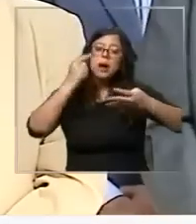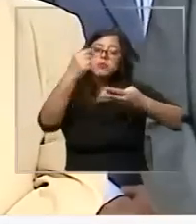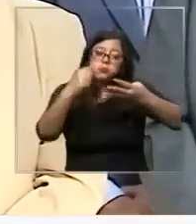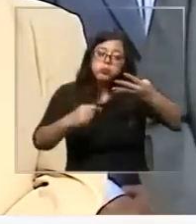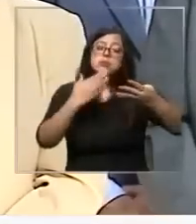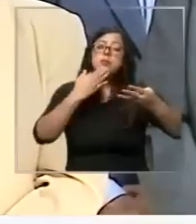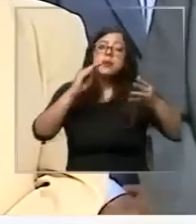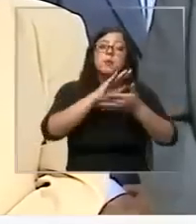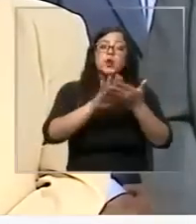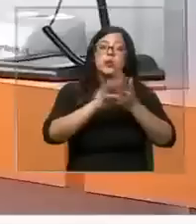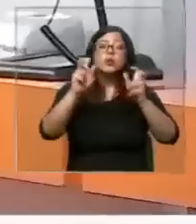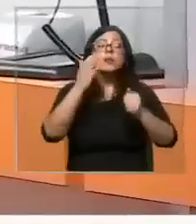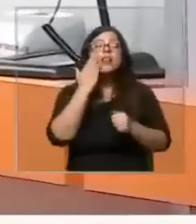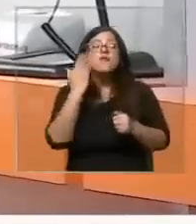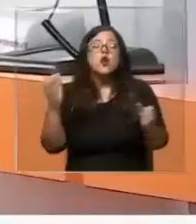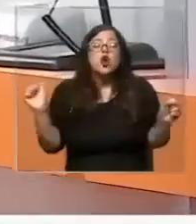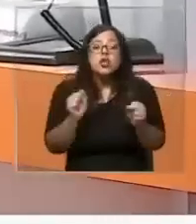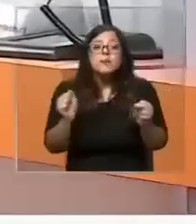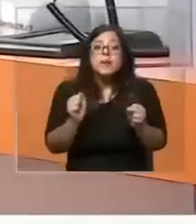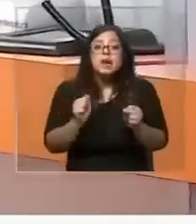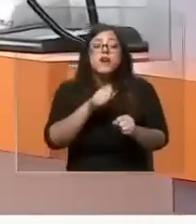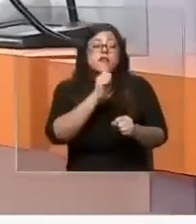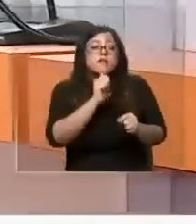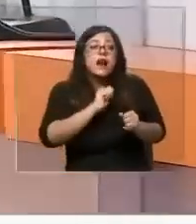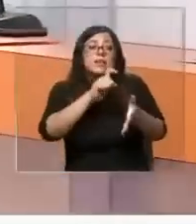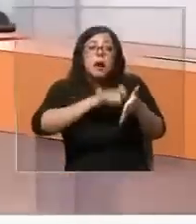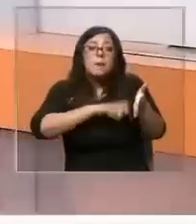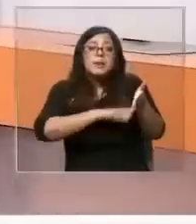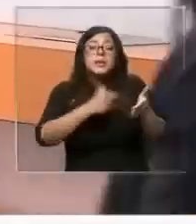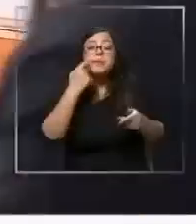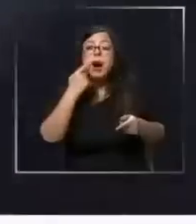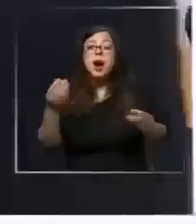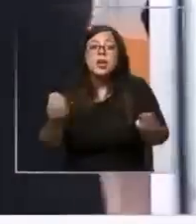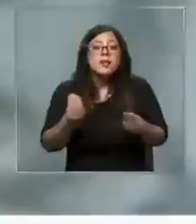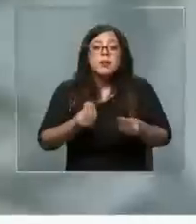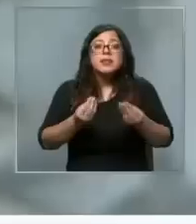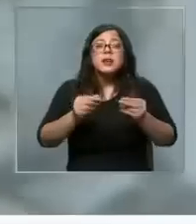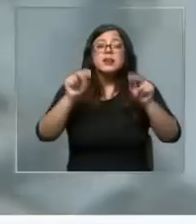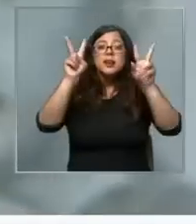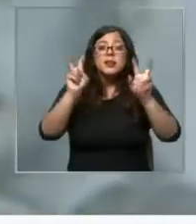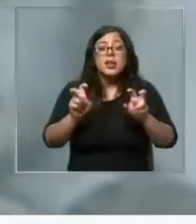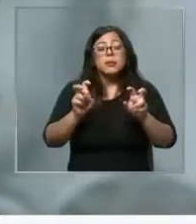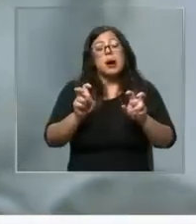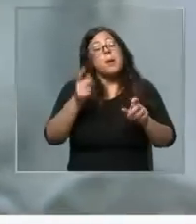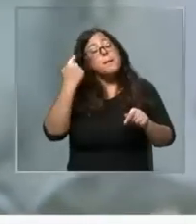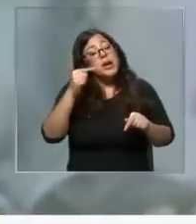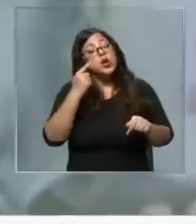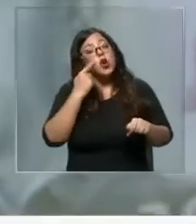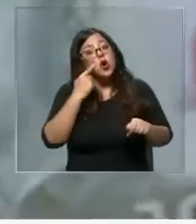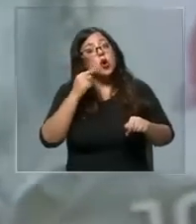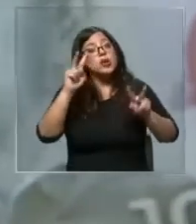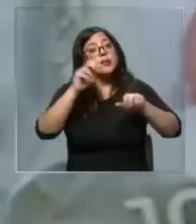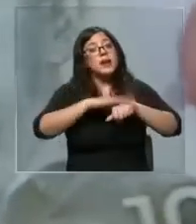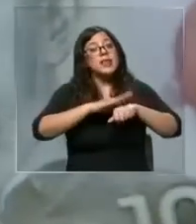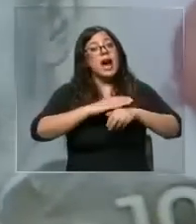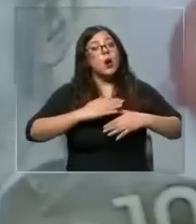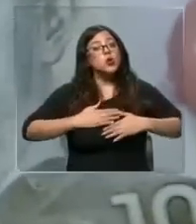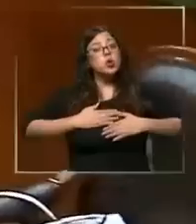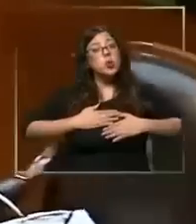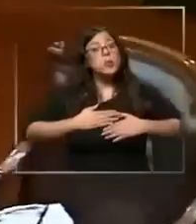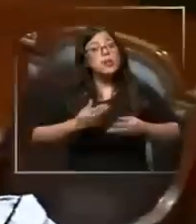por ejemplo, el bono de invierno. Aún faltan unos meses para conocer en qué consistiría. Lo cierto es que el llamado autopréstamo